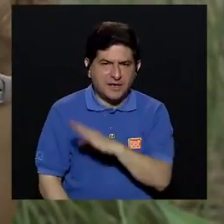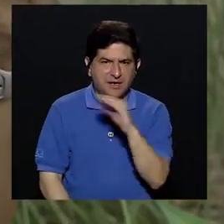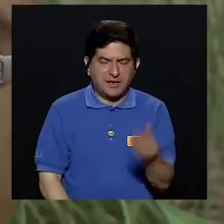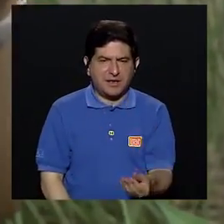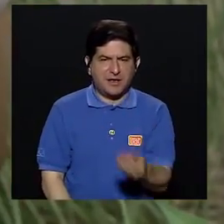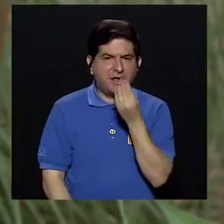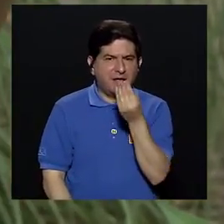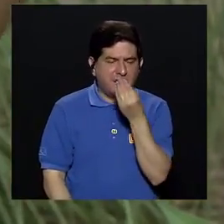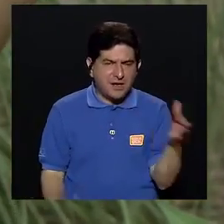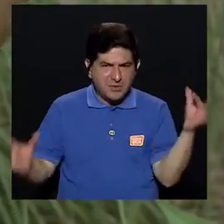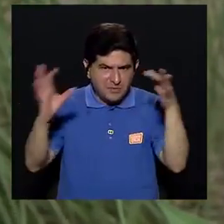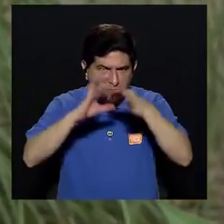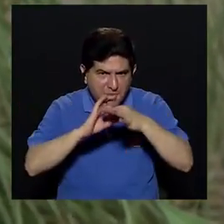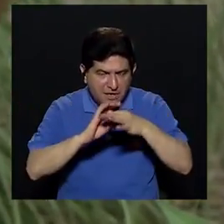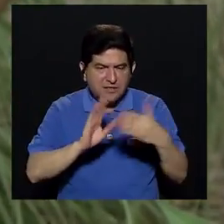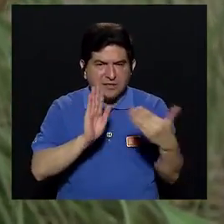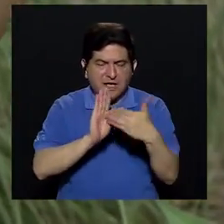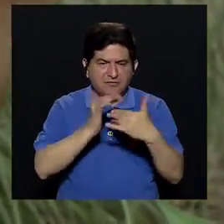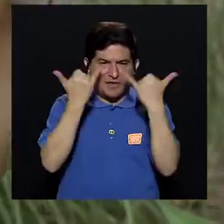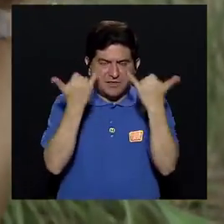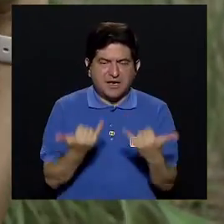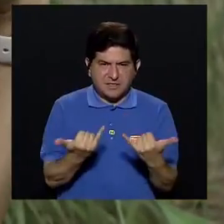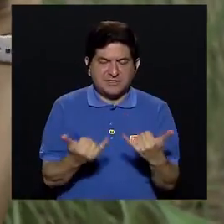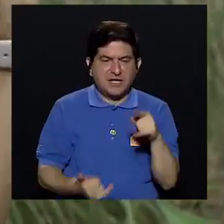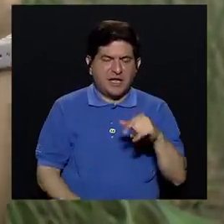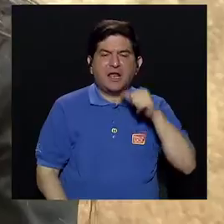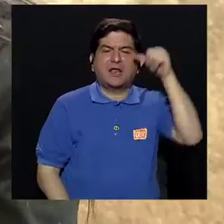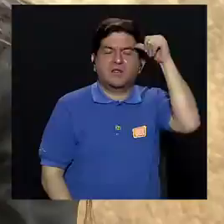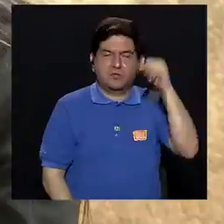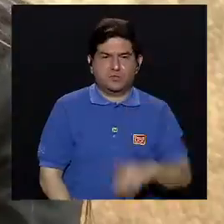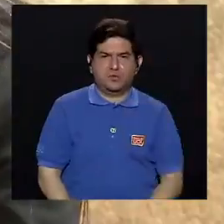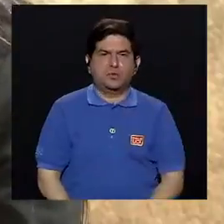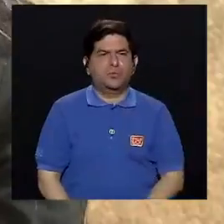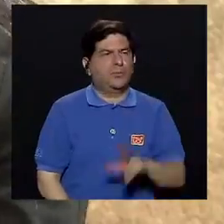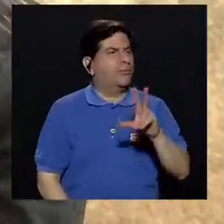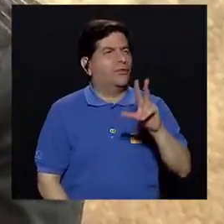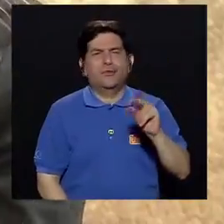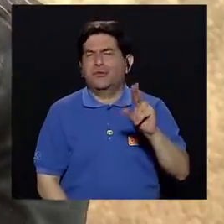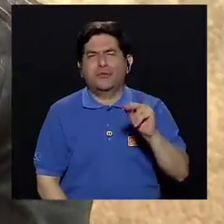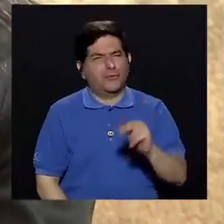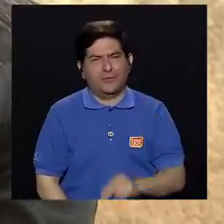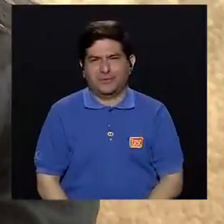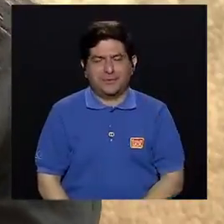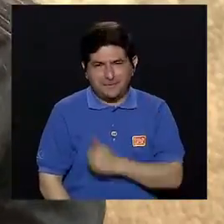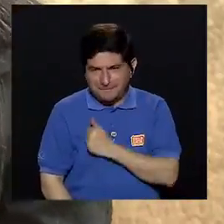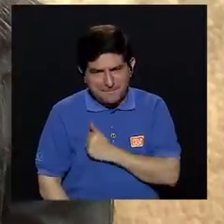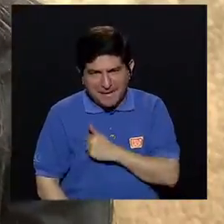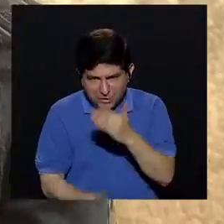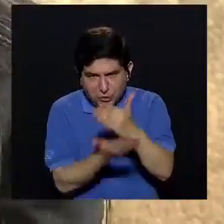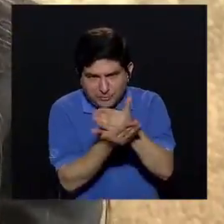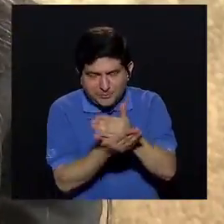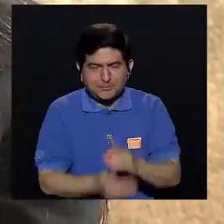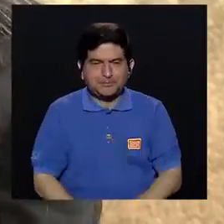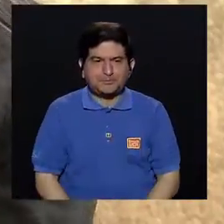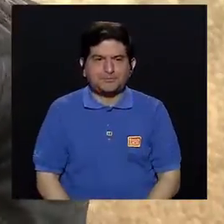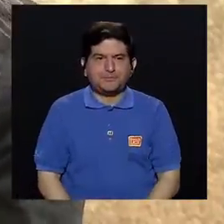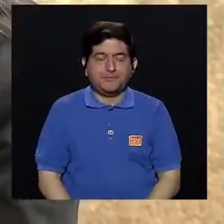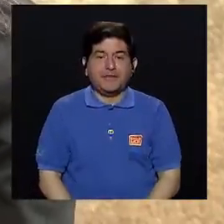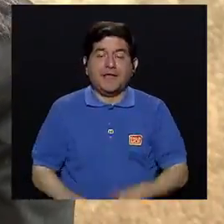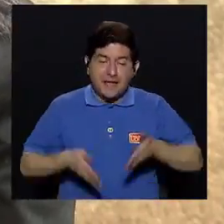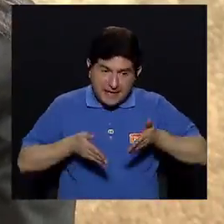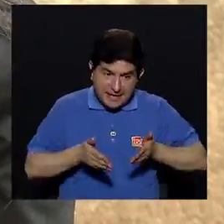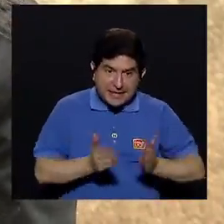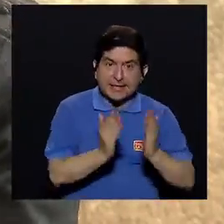alimentación si se afectaba cuando ya el paciente esté adulto no, generalmente es no, perdona que me interrumpa es generalmente al